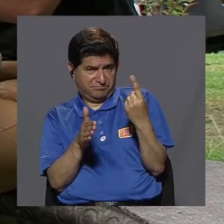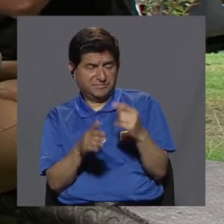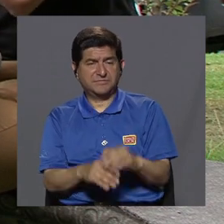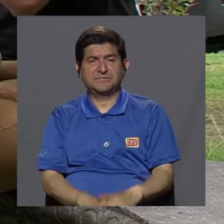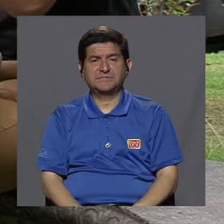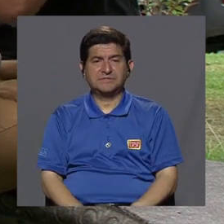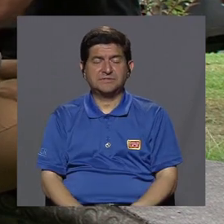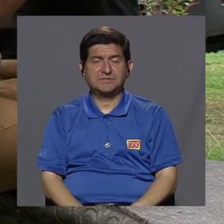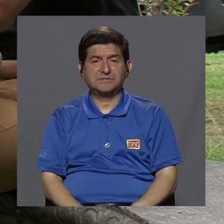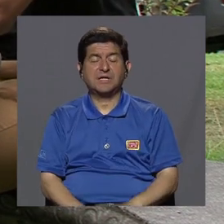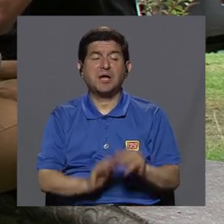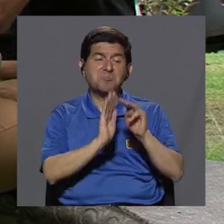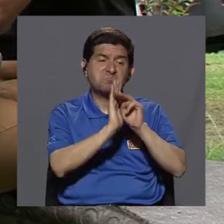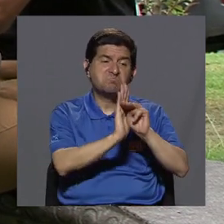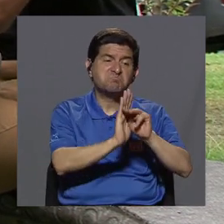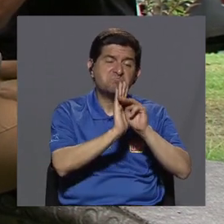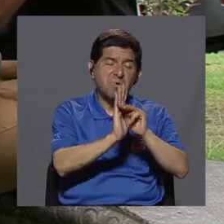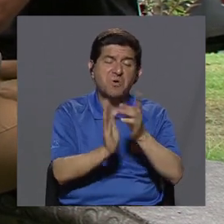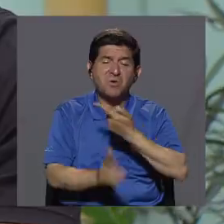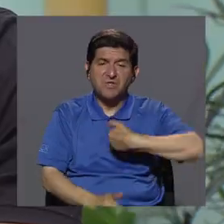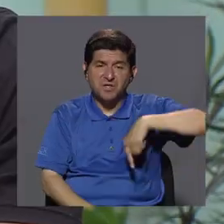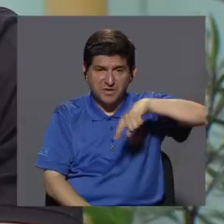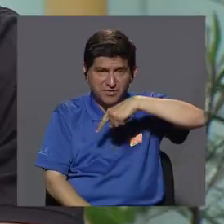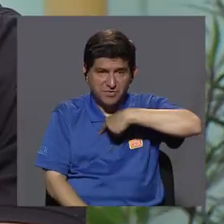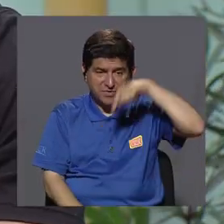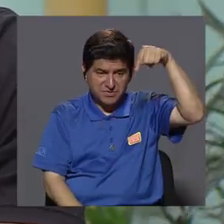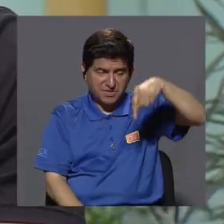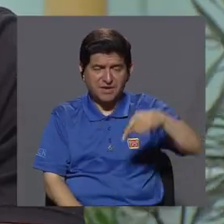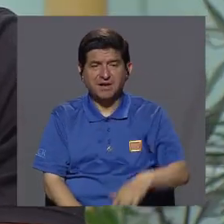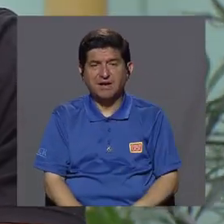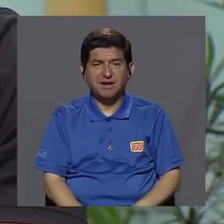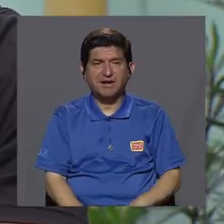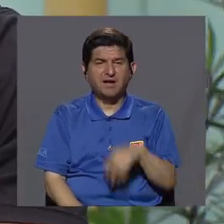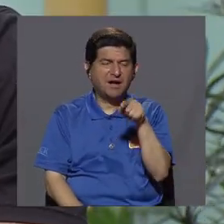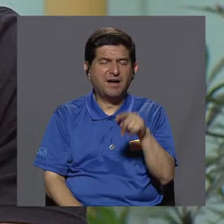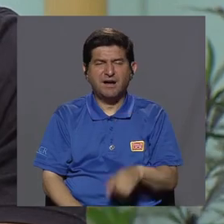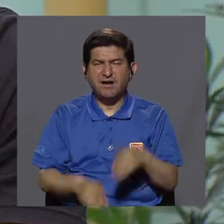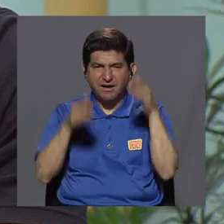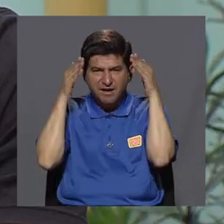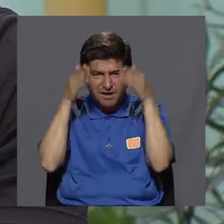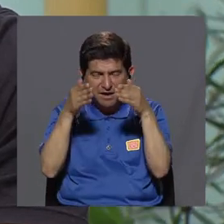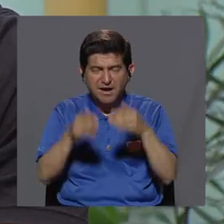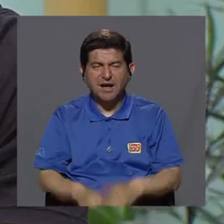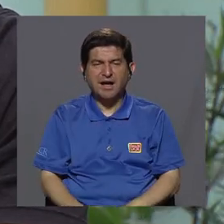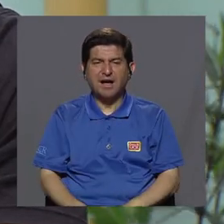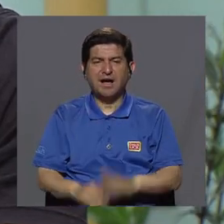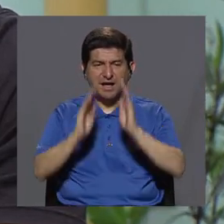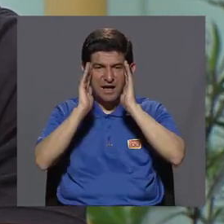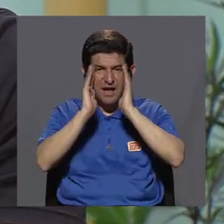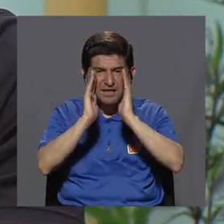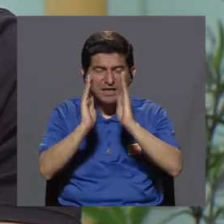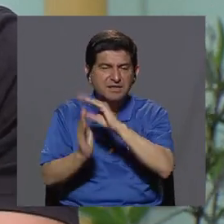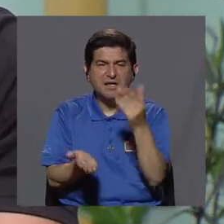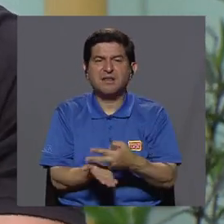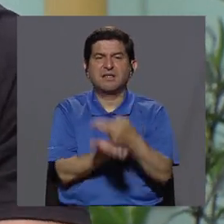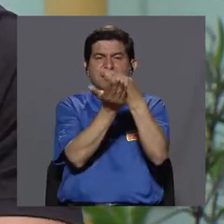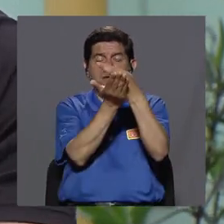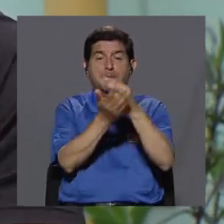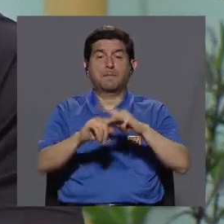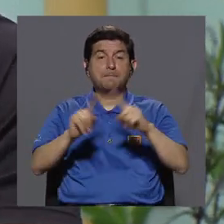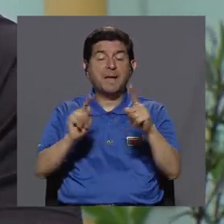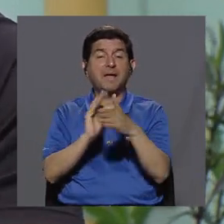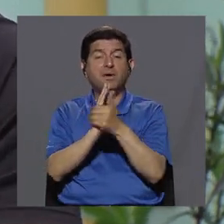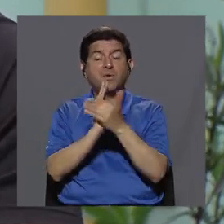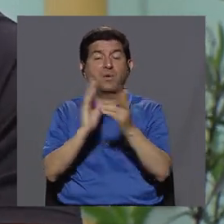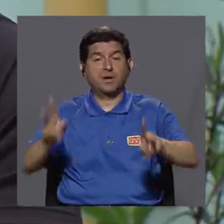por el modelo en que estamos, va enfocado a la parte de atención y rehabilitación. Desde las